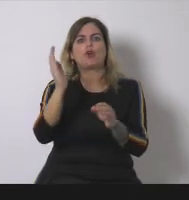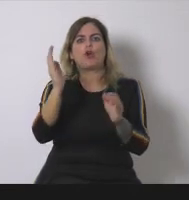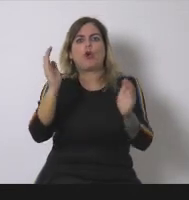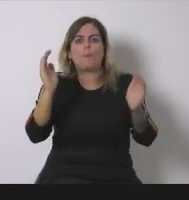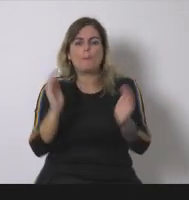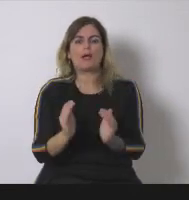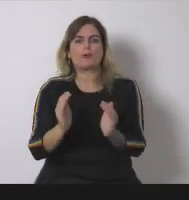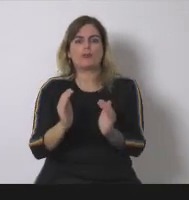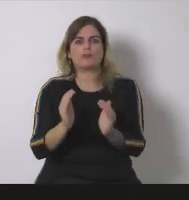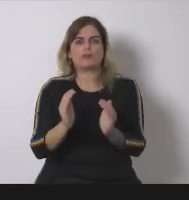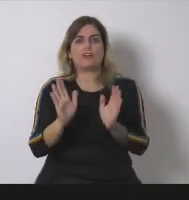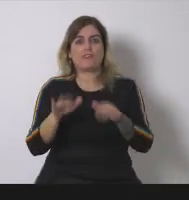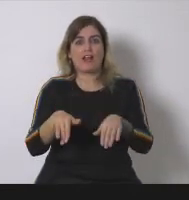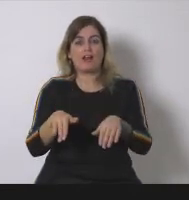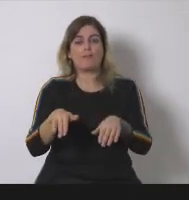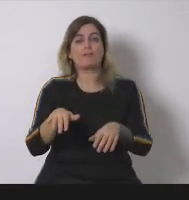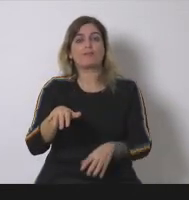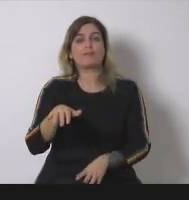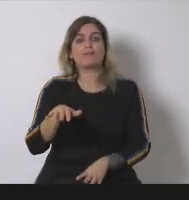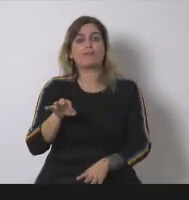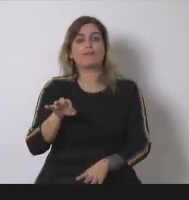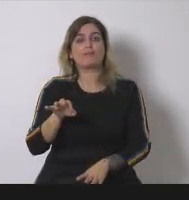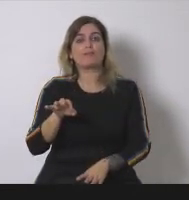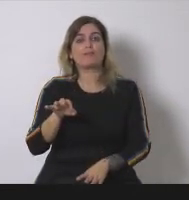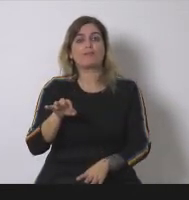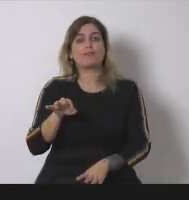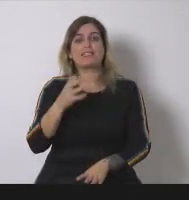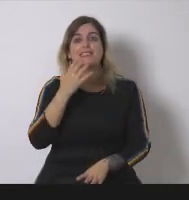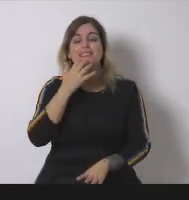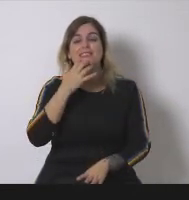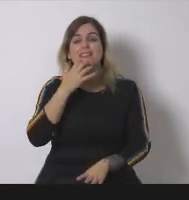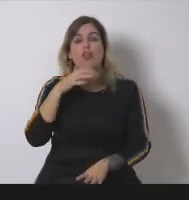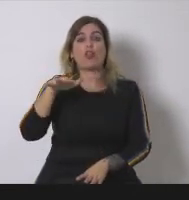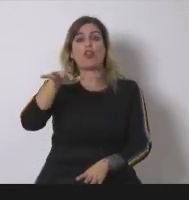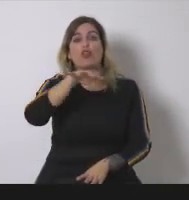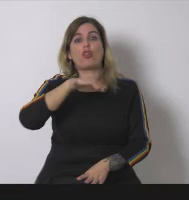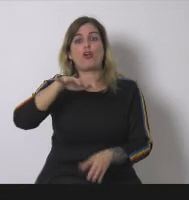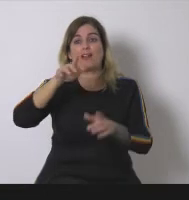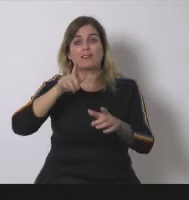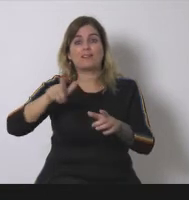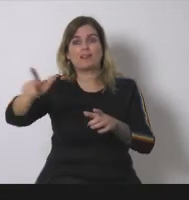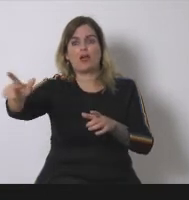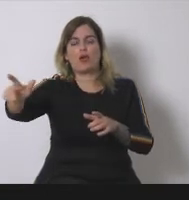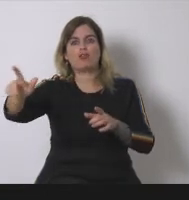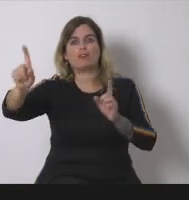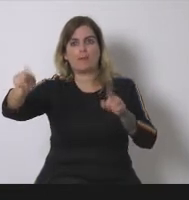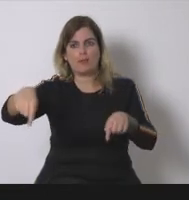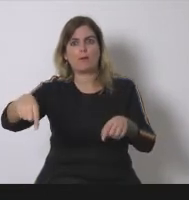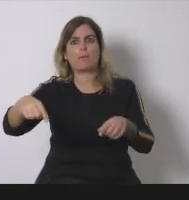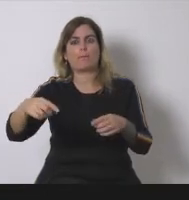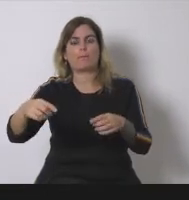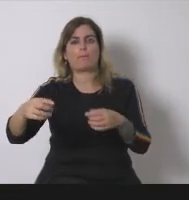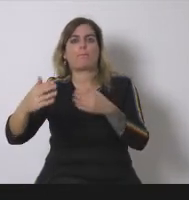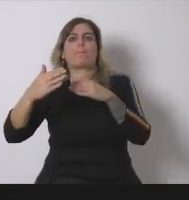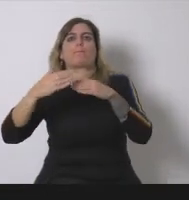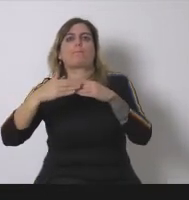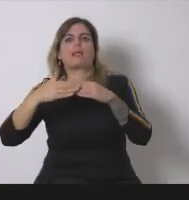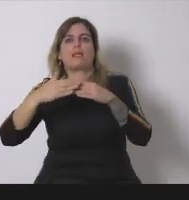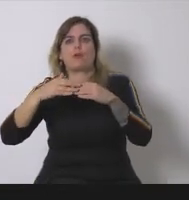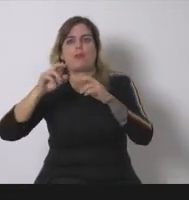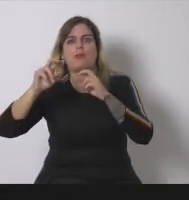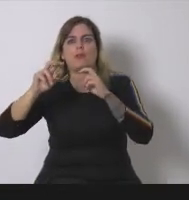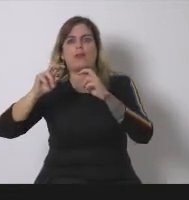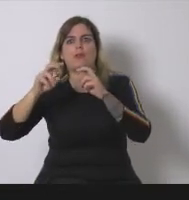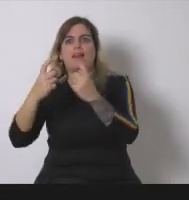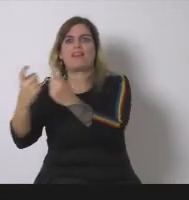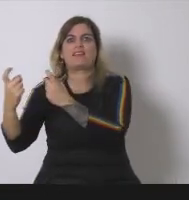y que las zonas que están por debajo entren en el mismo de las necesidades cubiertas para tener